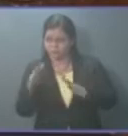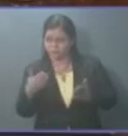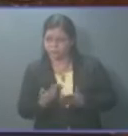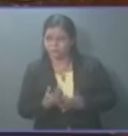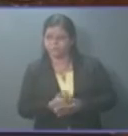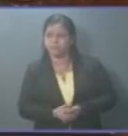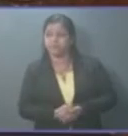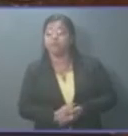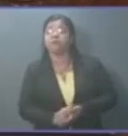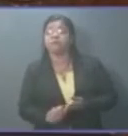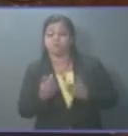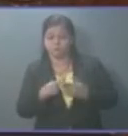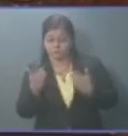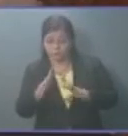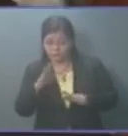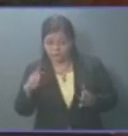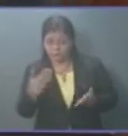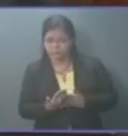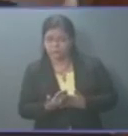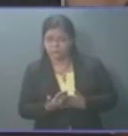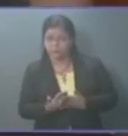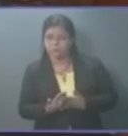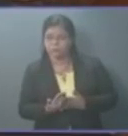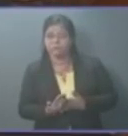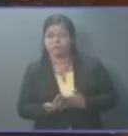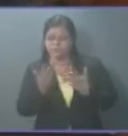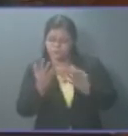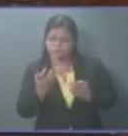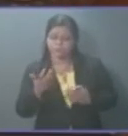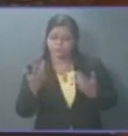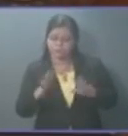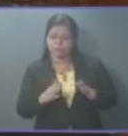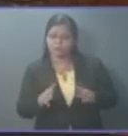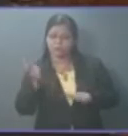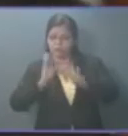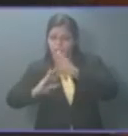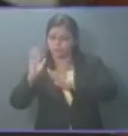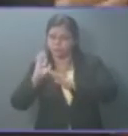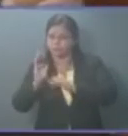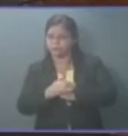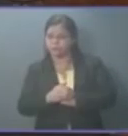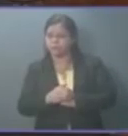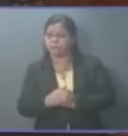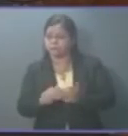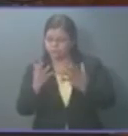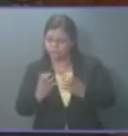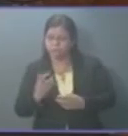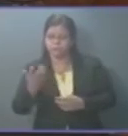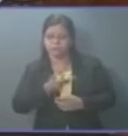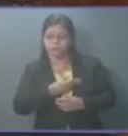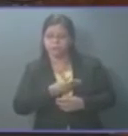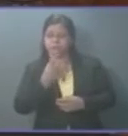este pueblo y que hoy quieren jugar con la historia, hoy quieren jugar con la